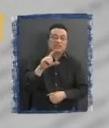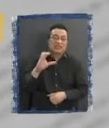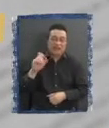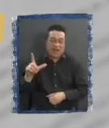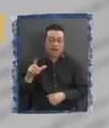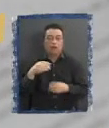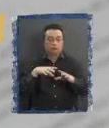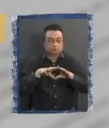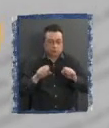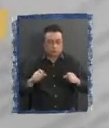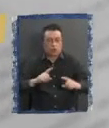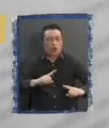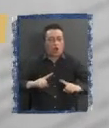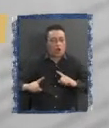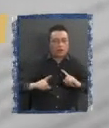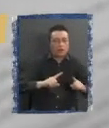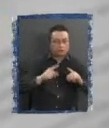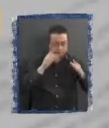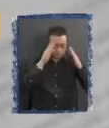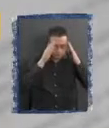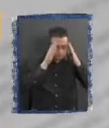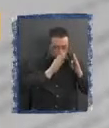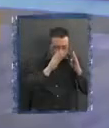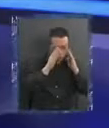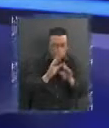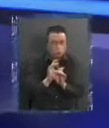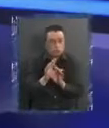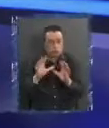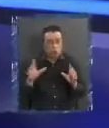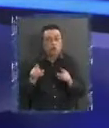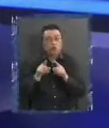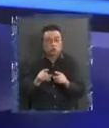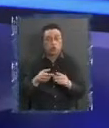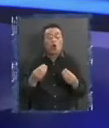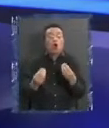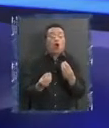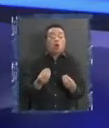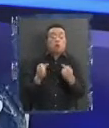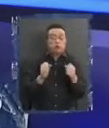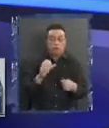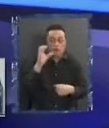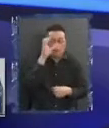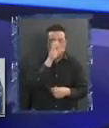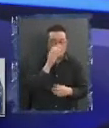coordinación Está muy focalizado De hecho En la manera En cómo poder Tratar de buscar Un mecanismo